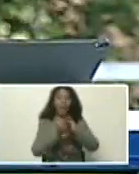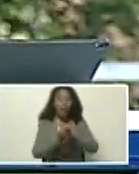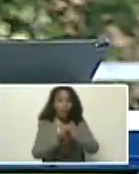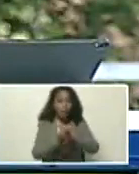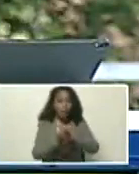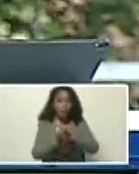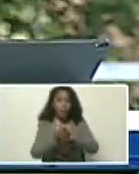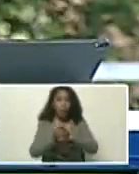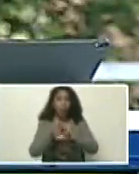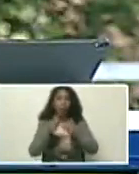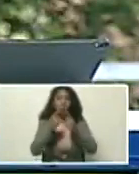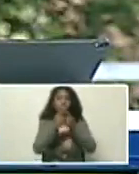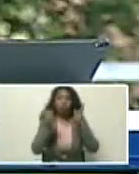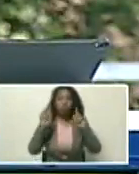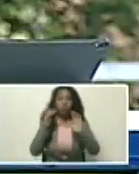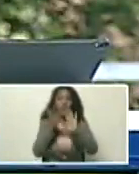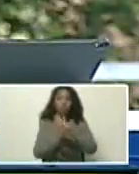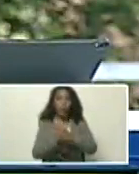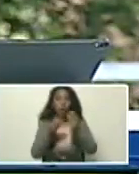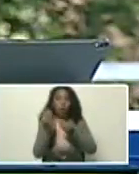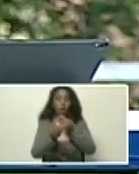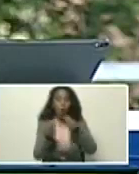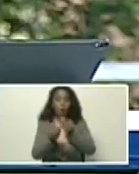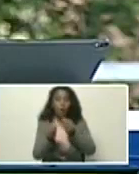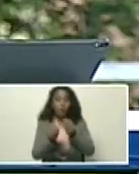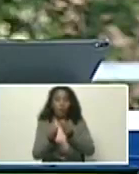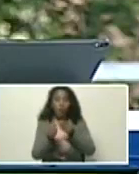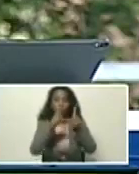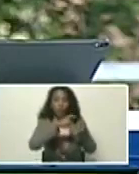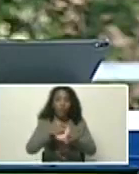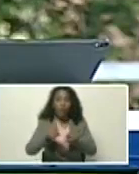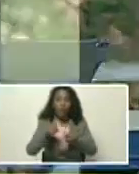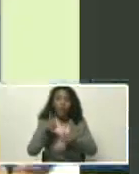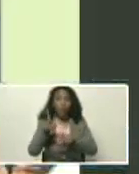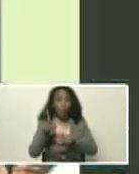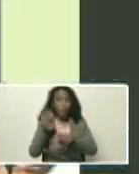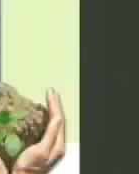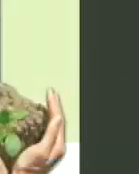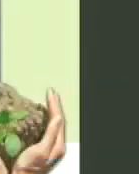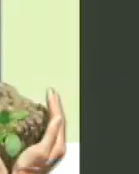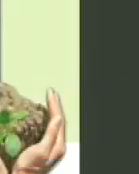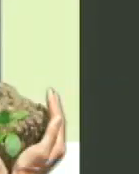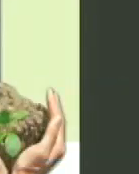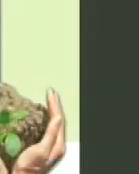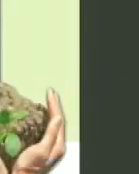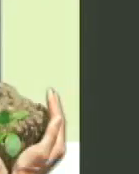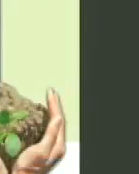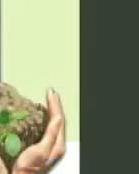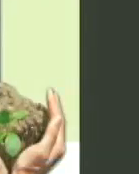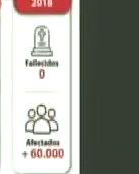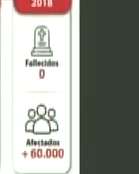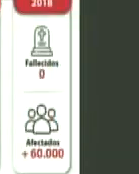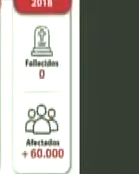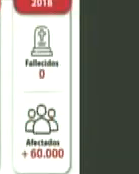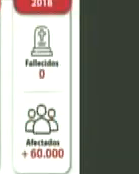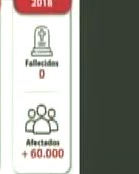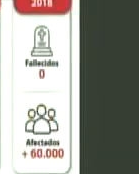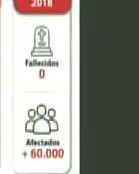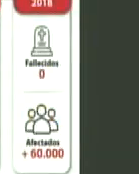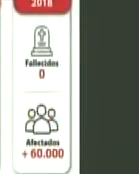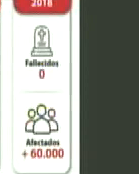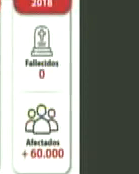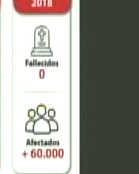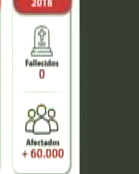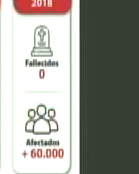rendimiento agrícola, según los escenarios climáticos, más pesimistas, a mediados del dos mil noventa, en la región,